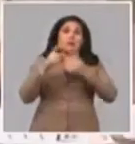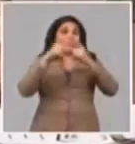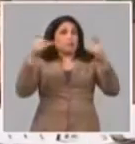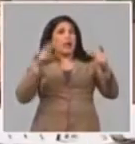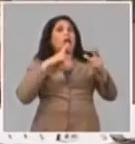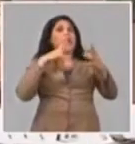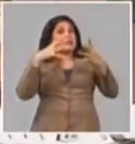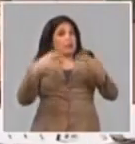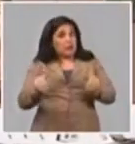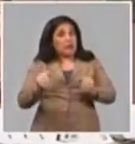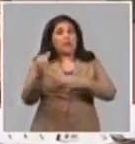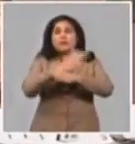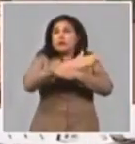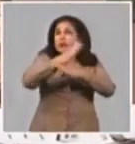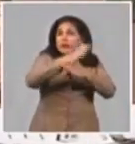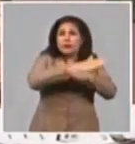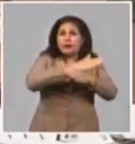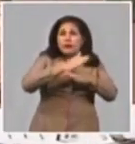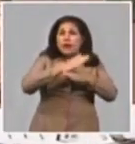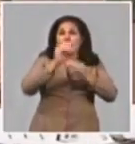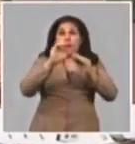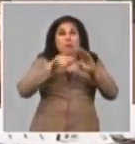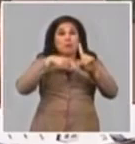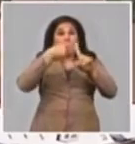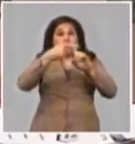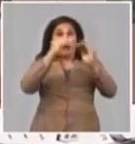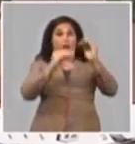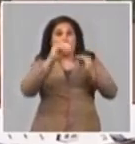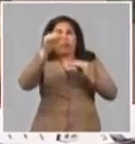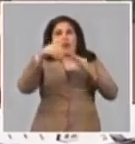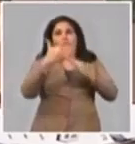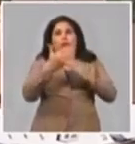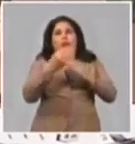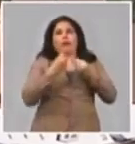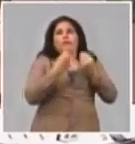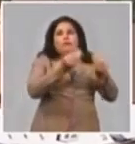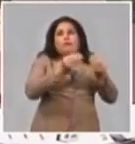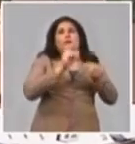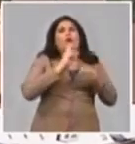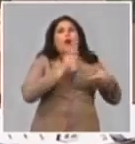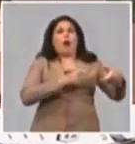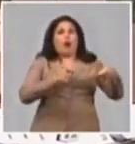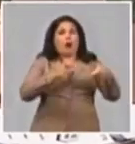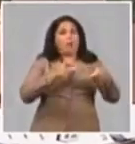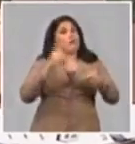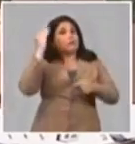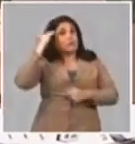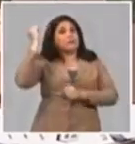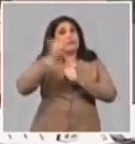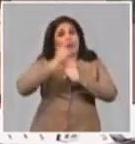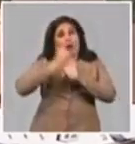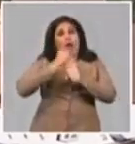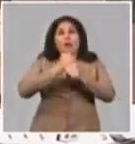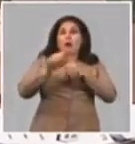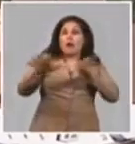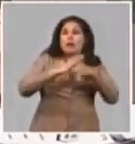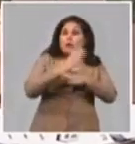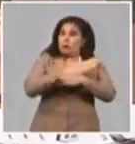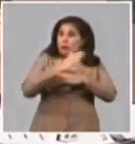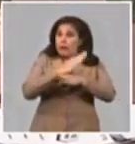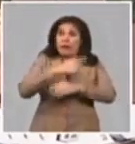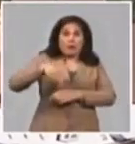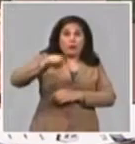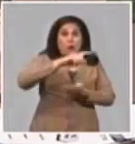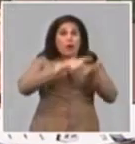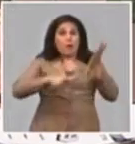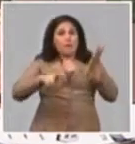los lugares donde tienen ciclos superiores. En todo esto hay una estrategia de trabajo y se están haciendo acciones que puedo asegurar que en todas